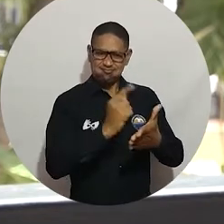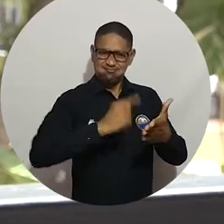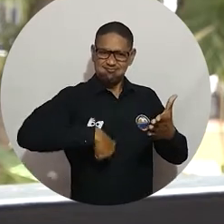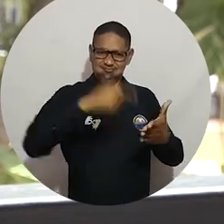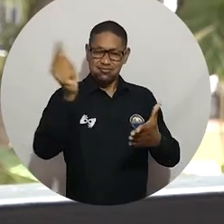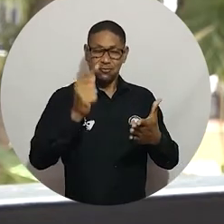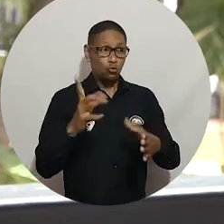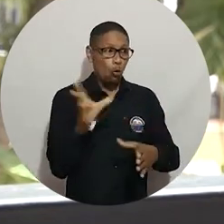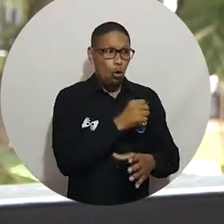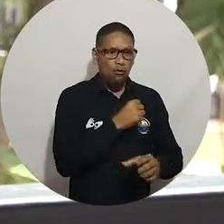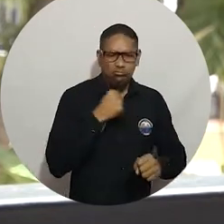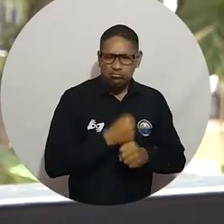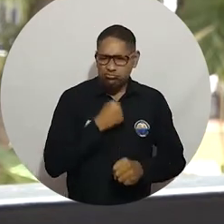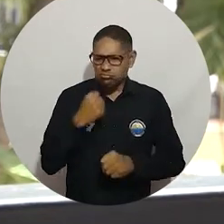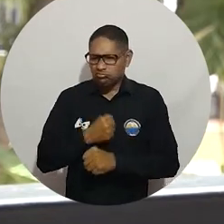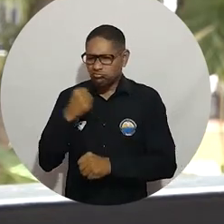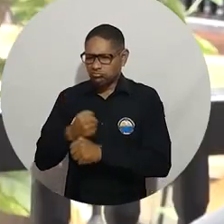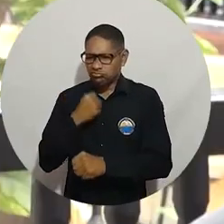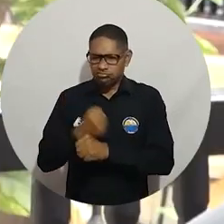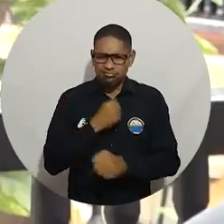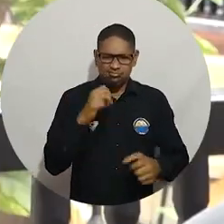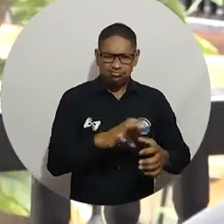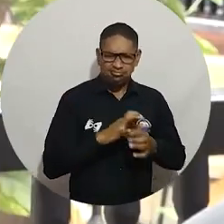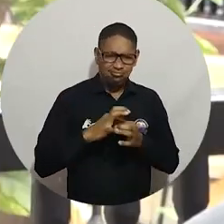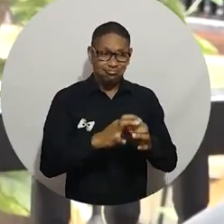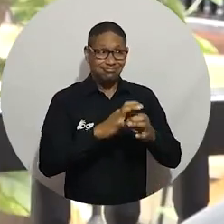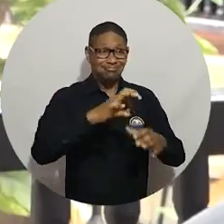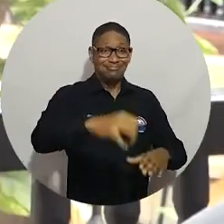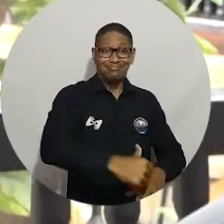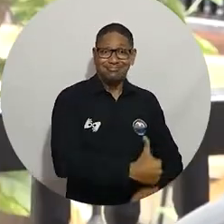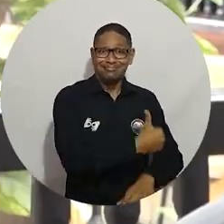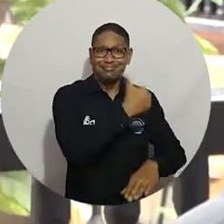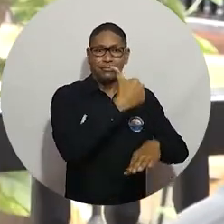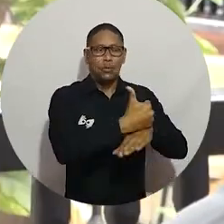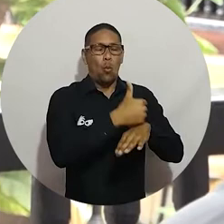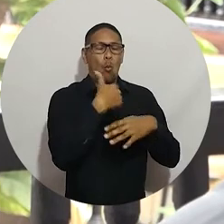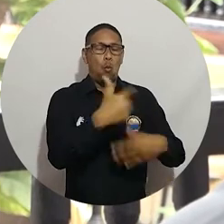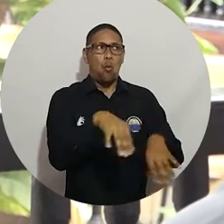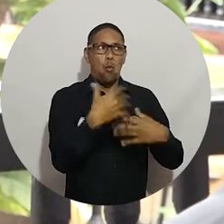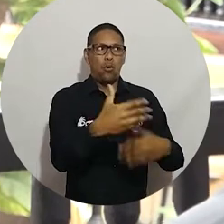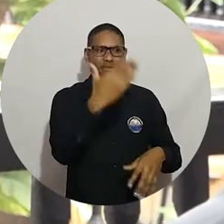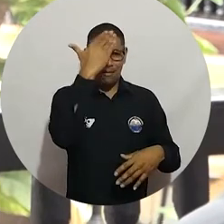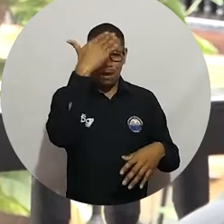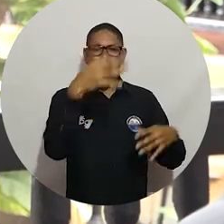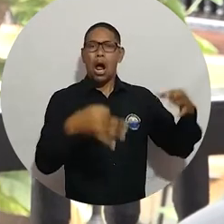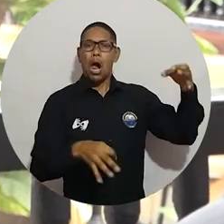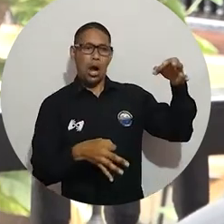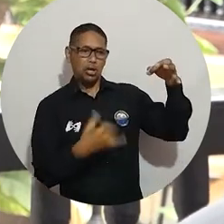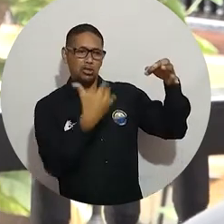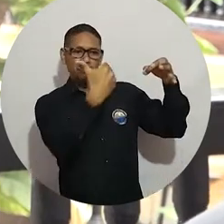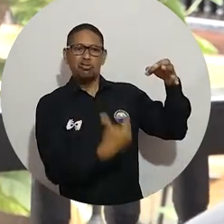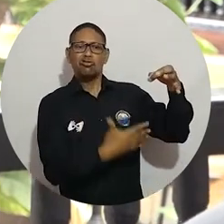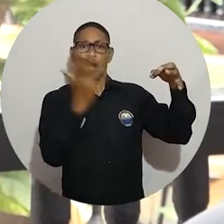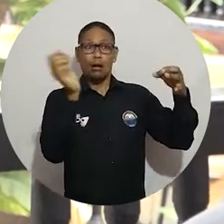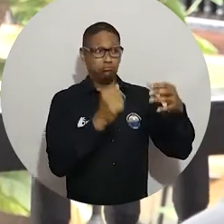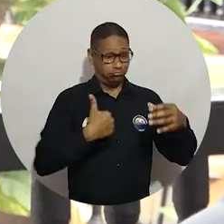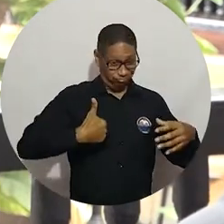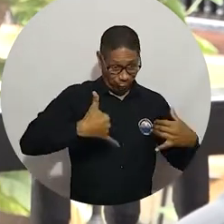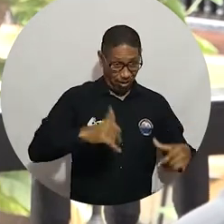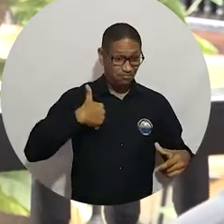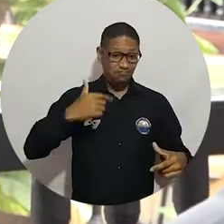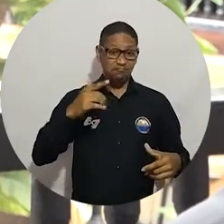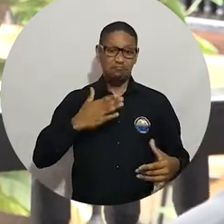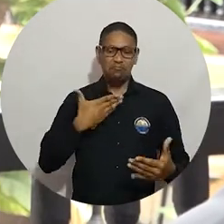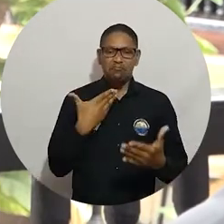es una impronta de un trabajo de calidad. Demuestra el amor que le tenemos a nuestra profesión a ser docente de la Universidad Magdalena